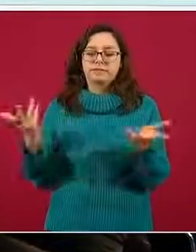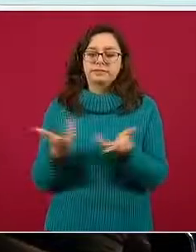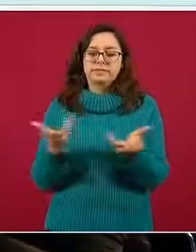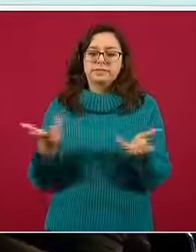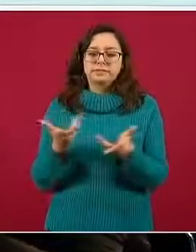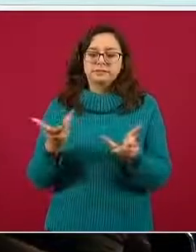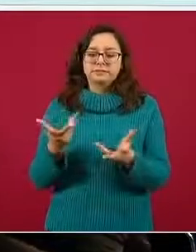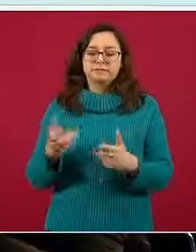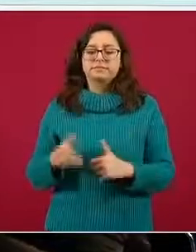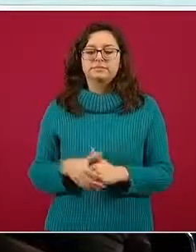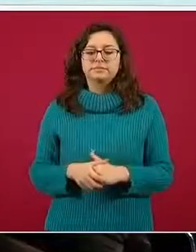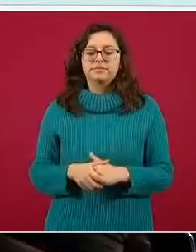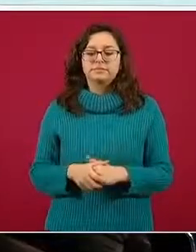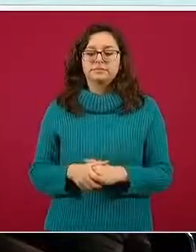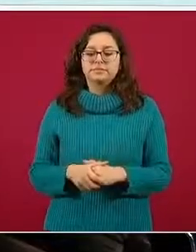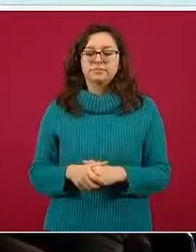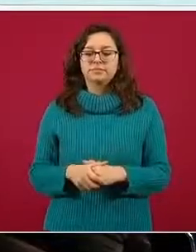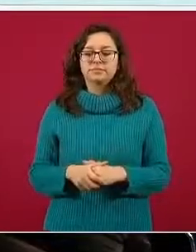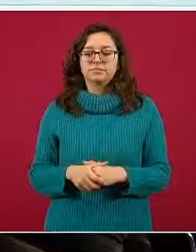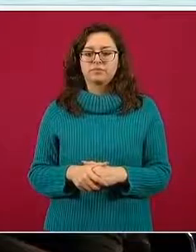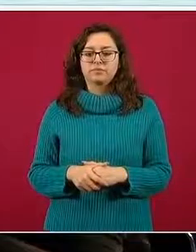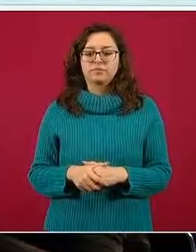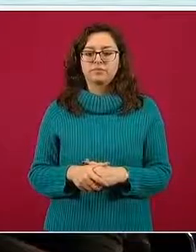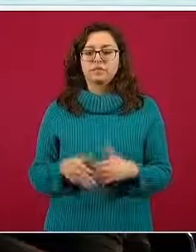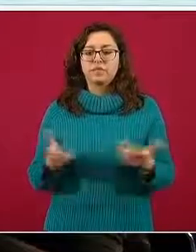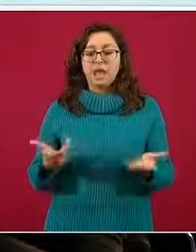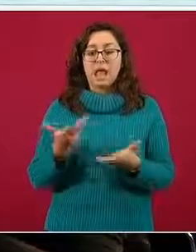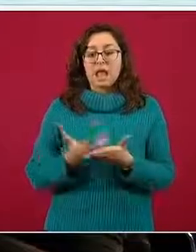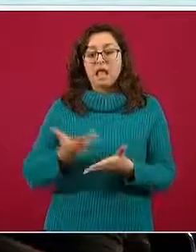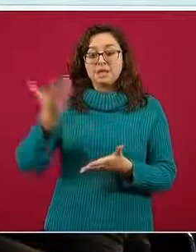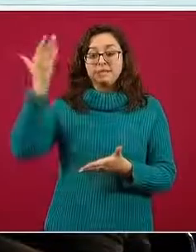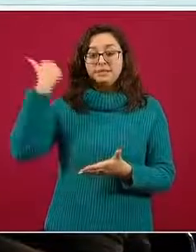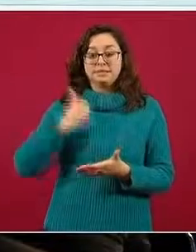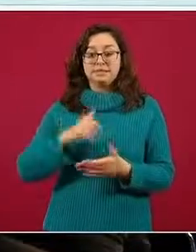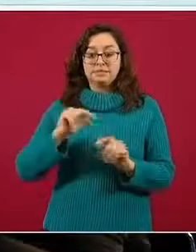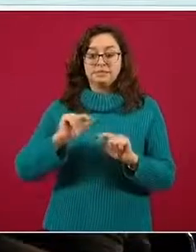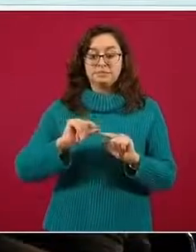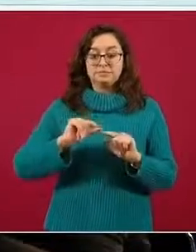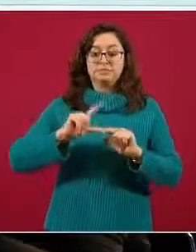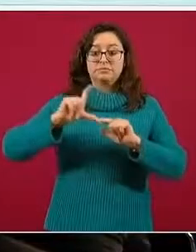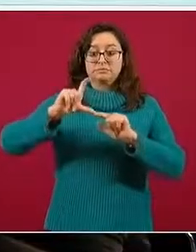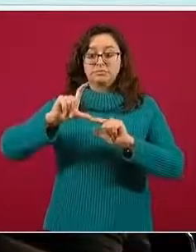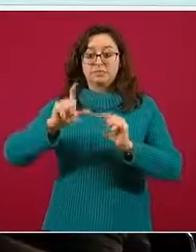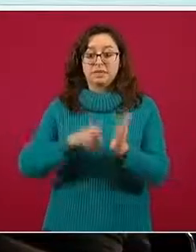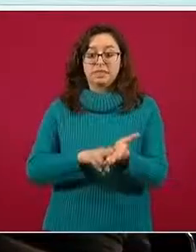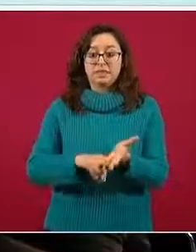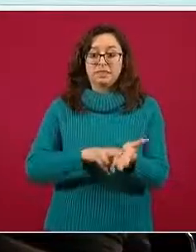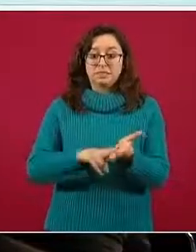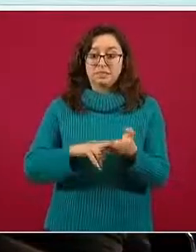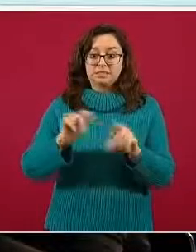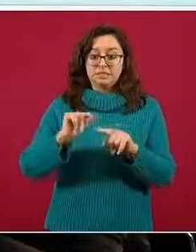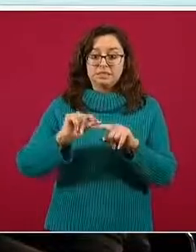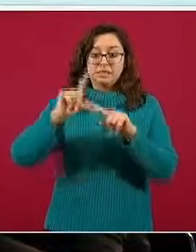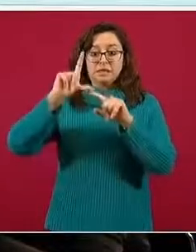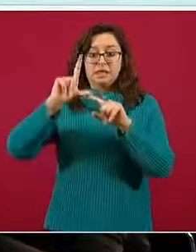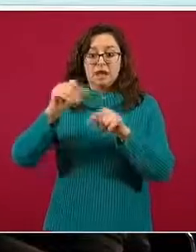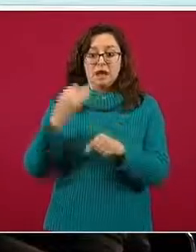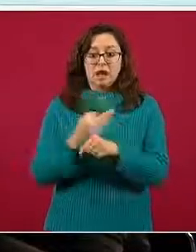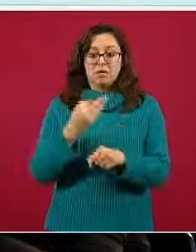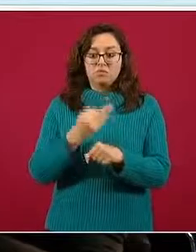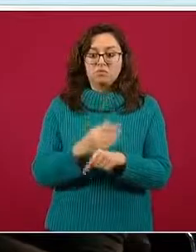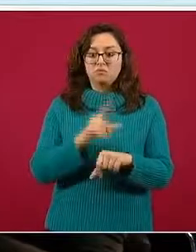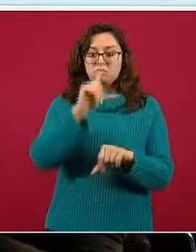y esa barra que había estado muy amplia en alguna de estas semanas, si se fijan, ya se